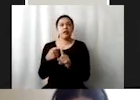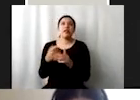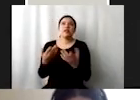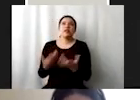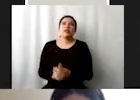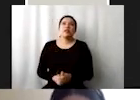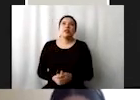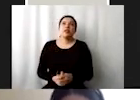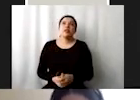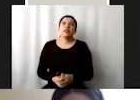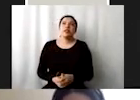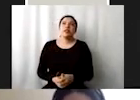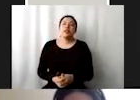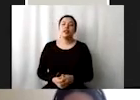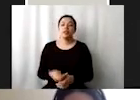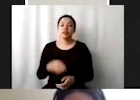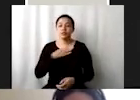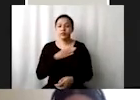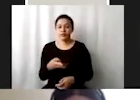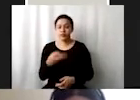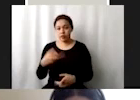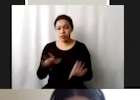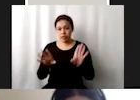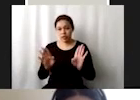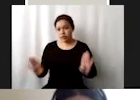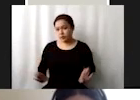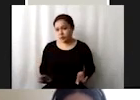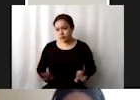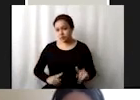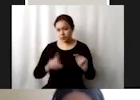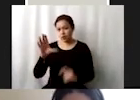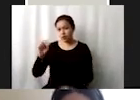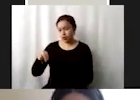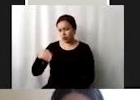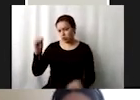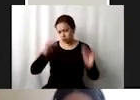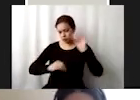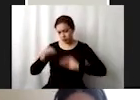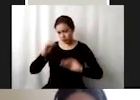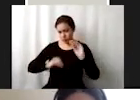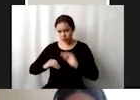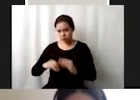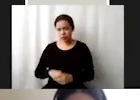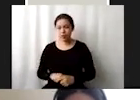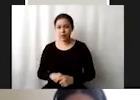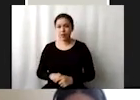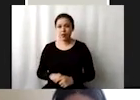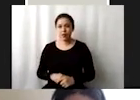alentador esta digamos clasificación la hizo Naciones Unidas los que están en